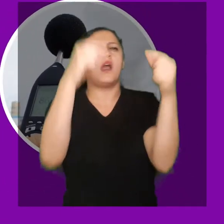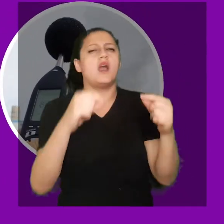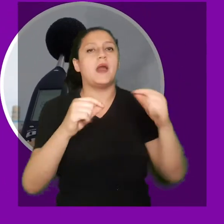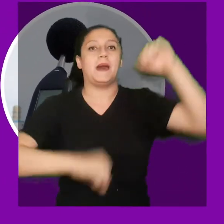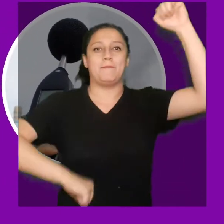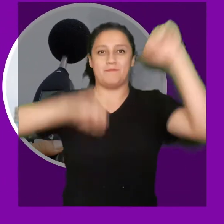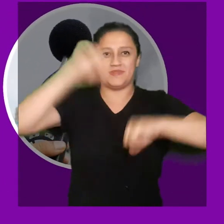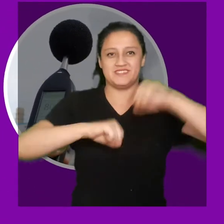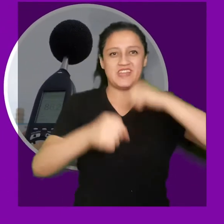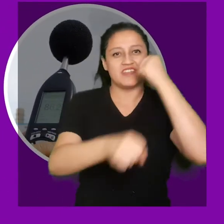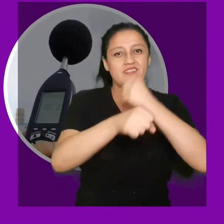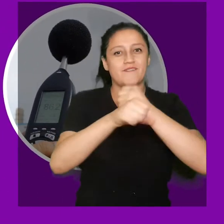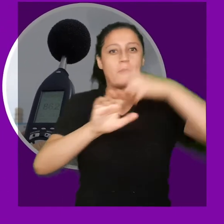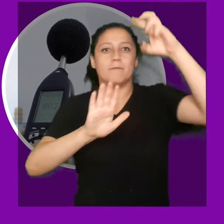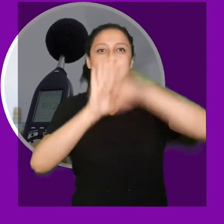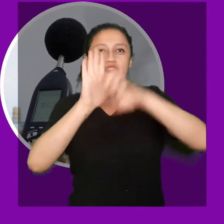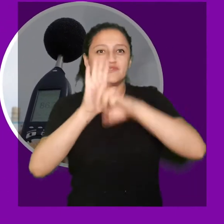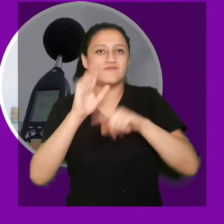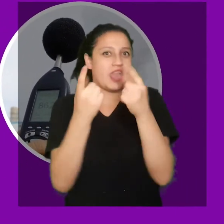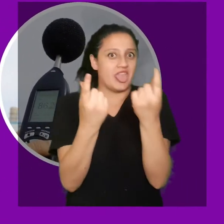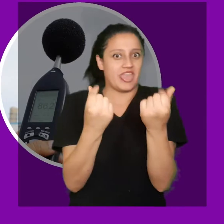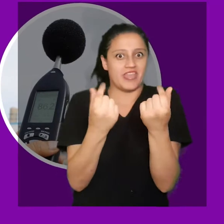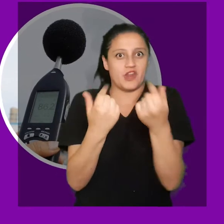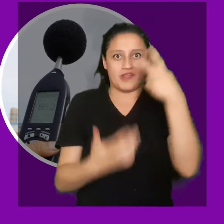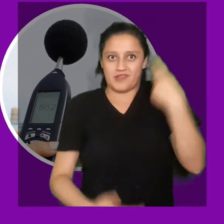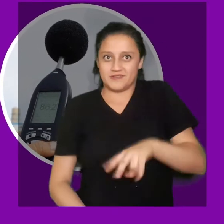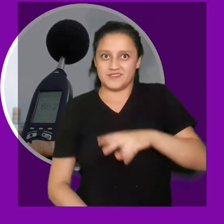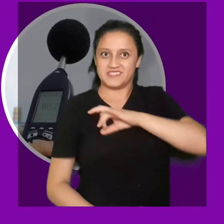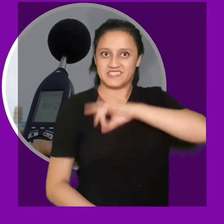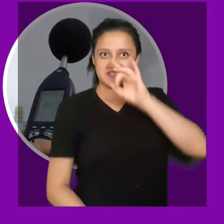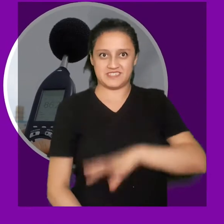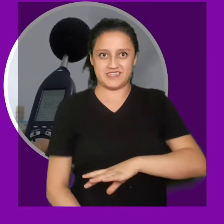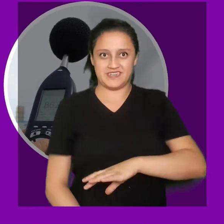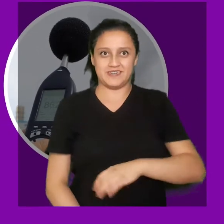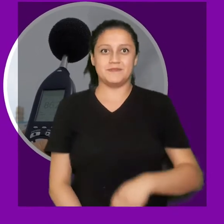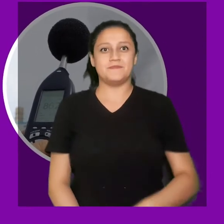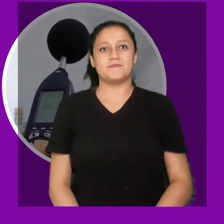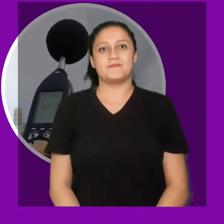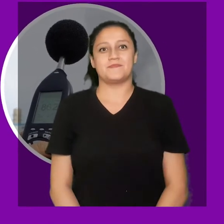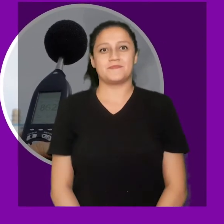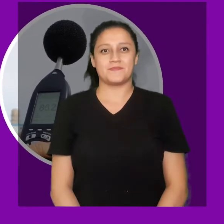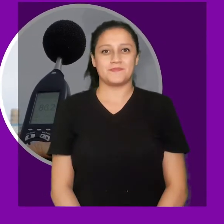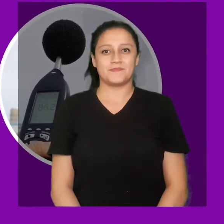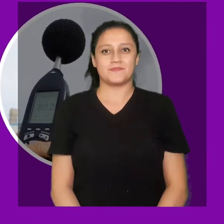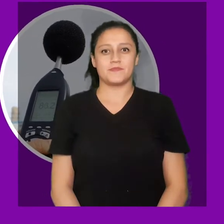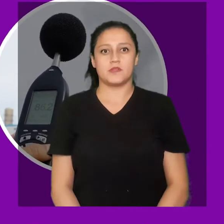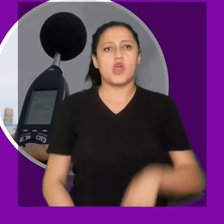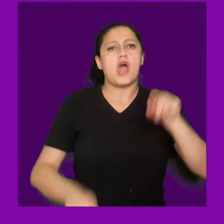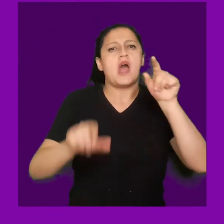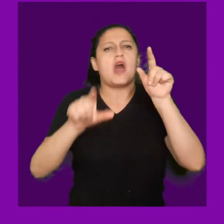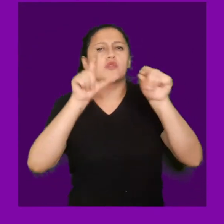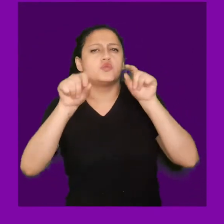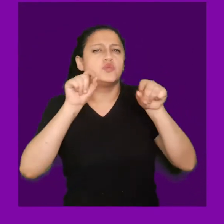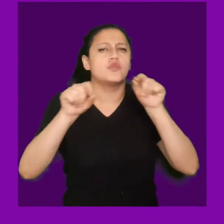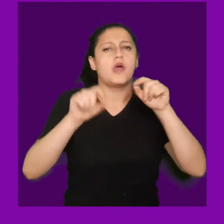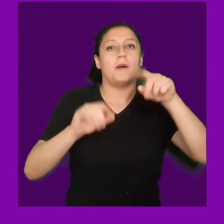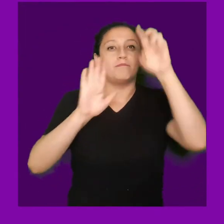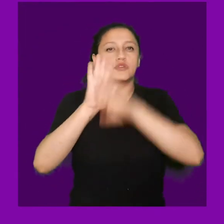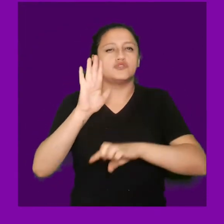Estas últimas son especialmente relevantes en tanto evalúan los proyectos de inversión que se realizan a lo largo del país.